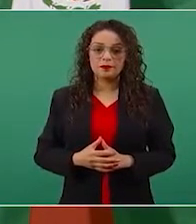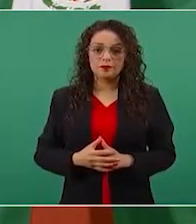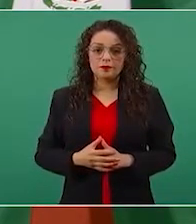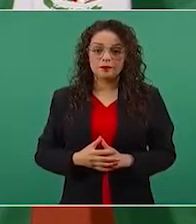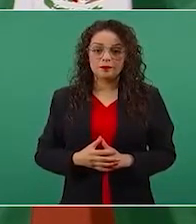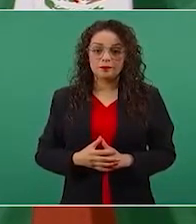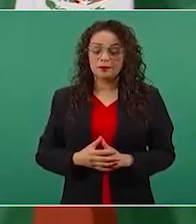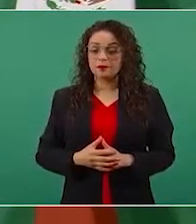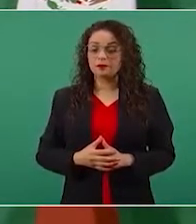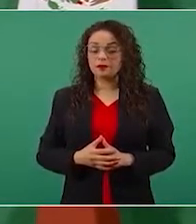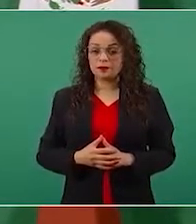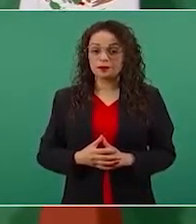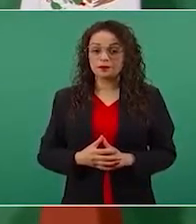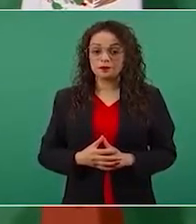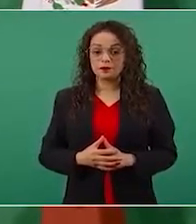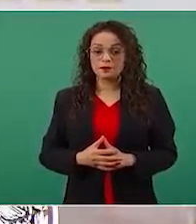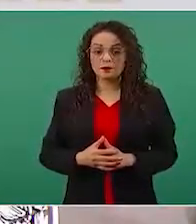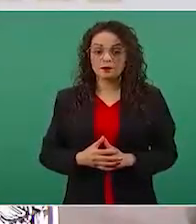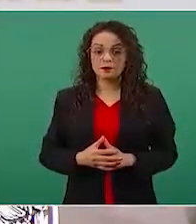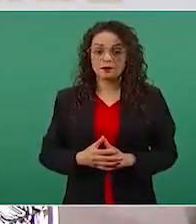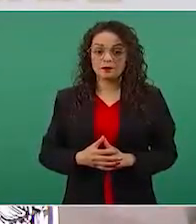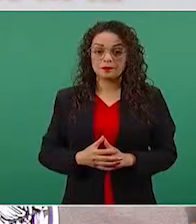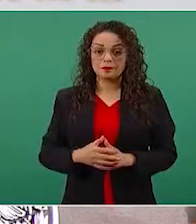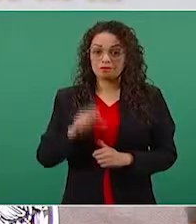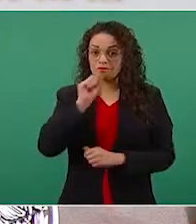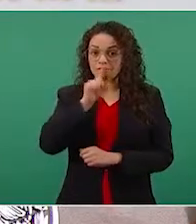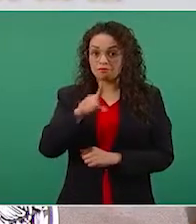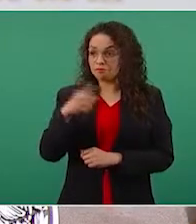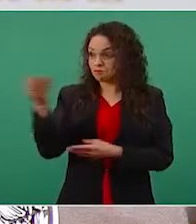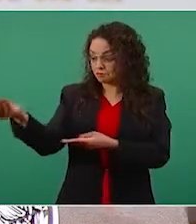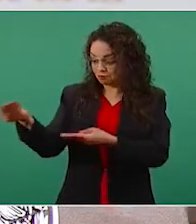Y hasta me enviaron una tarjeta.